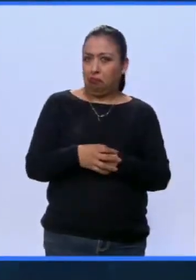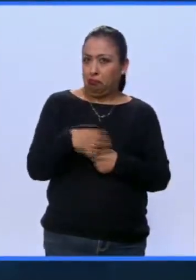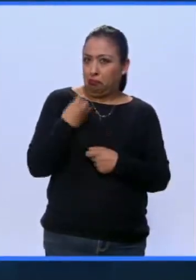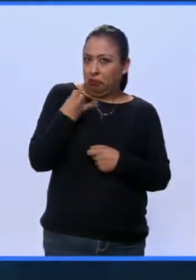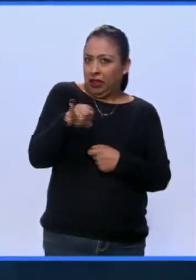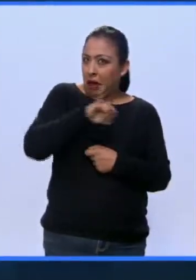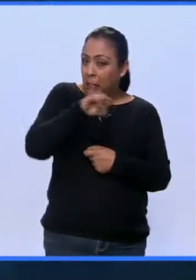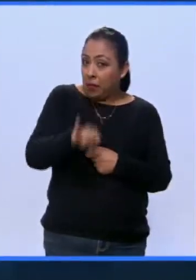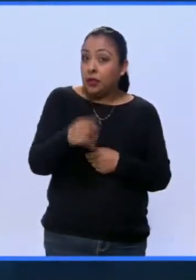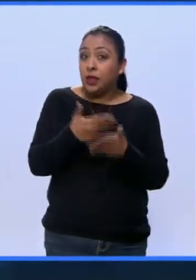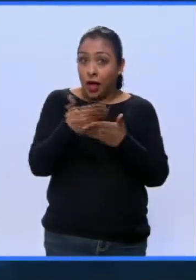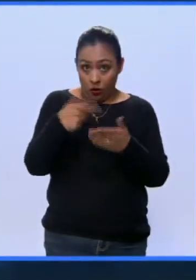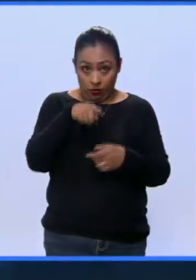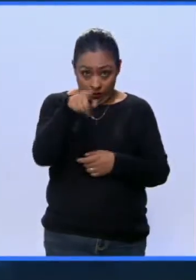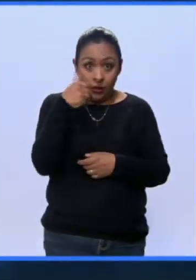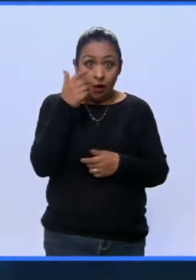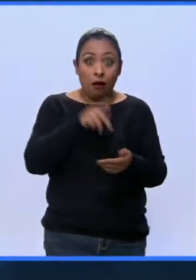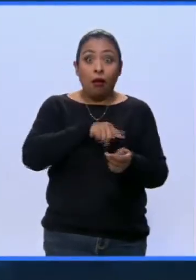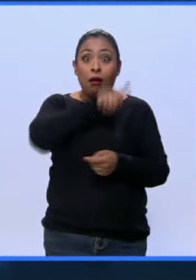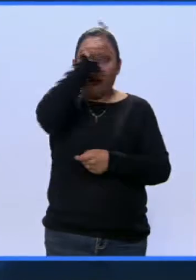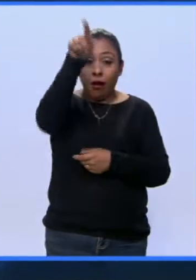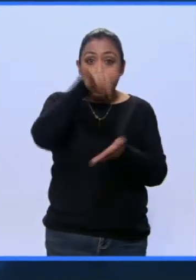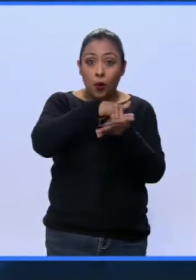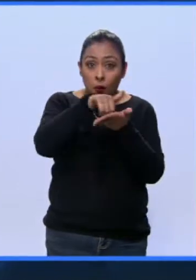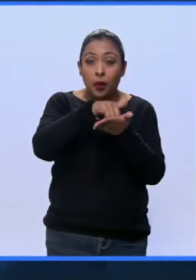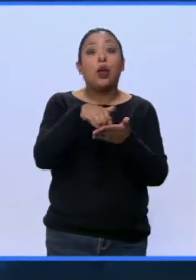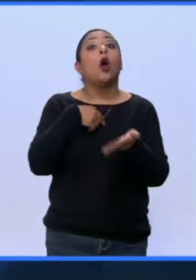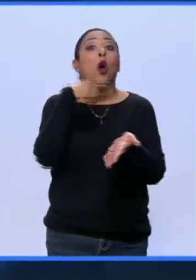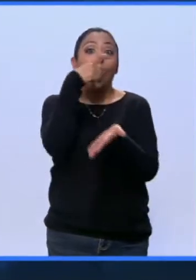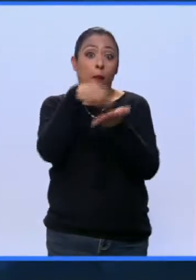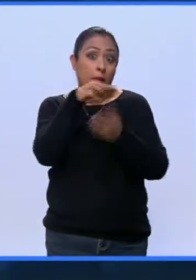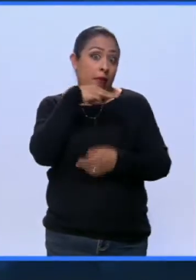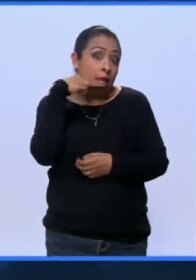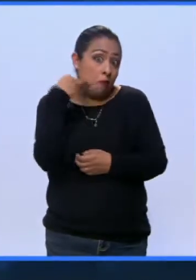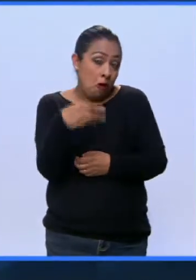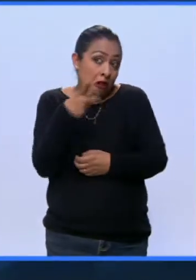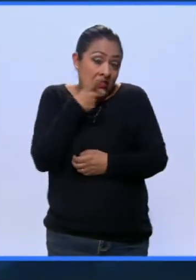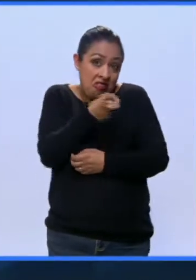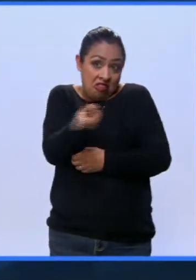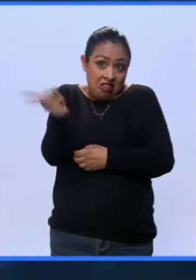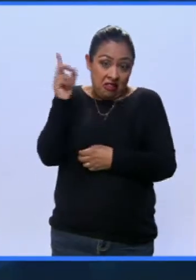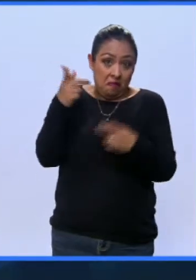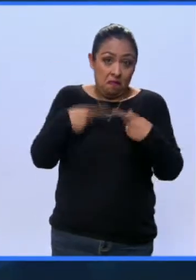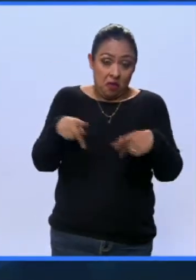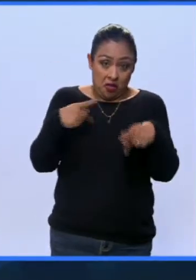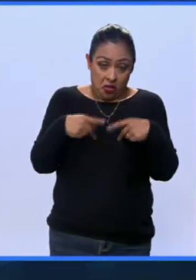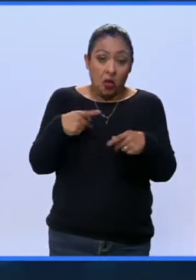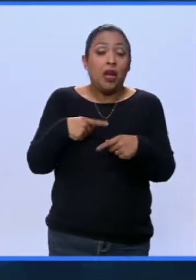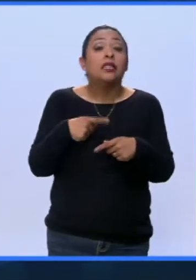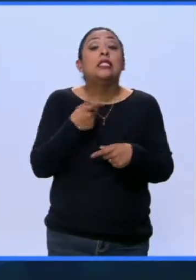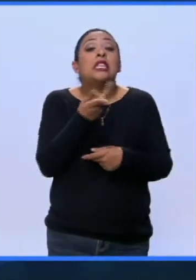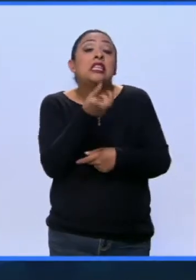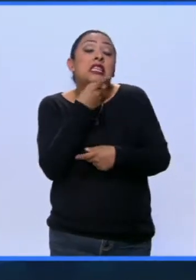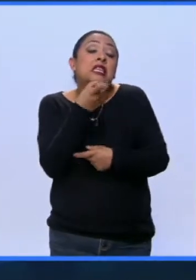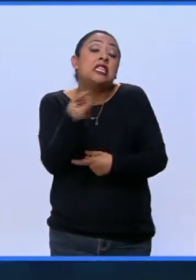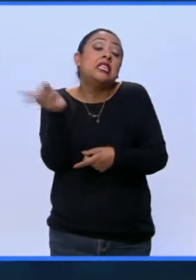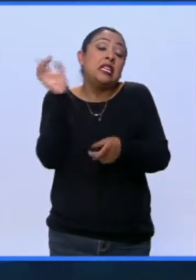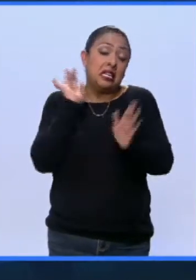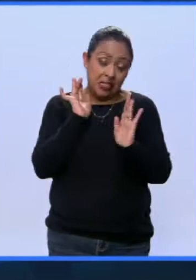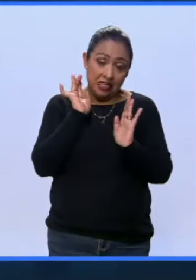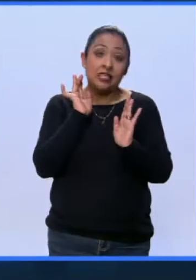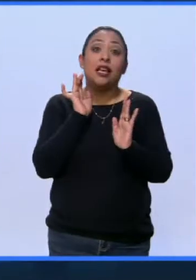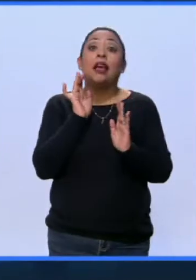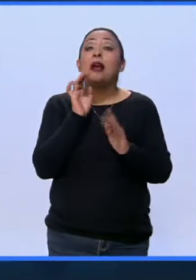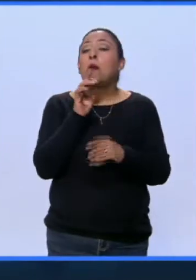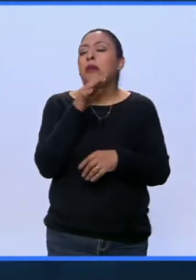está la propuesta cuando viajen a Nueva York, pedir un mole, porque aseguran, aseguran y dicen los expertos. Se rumora. Se rumora el